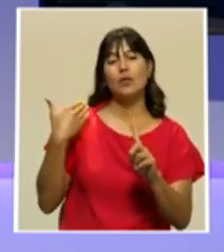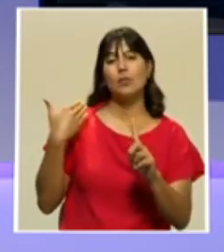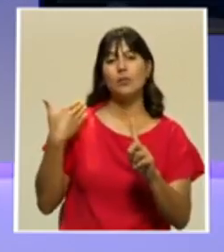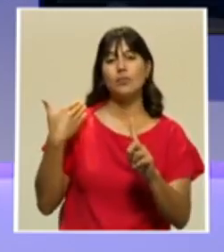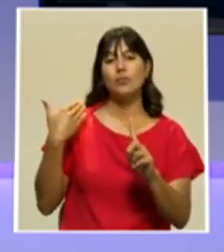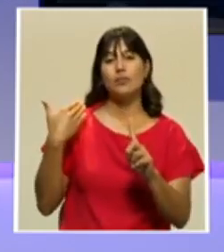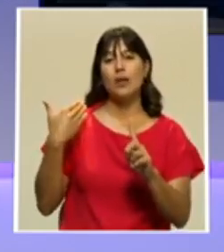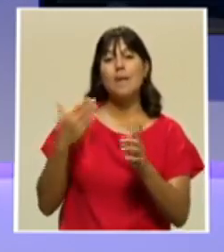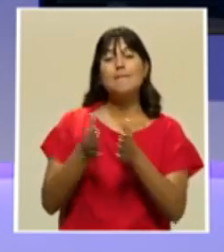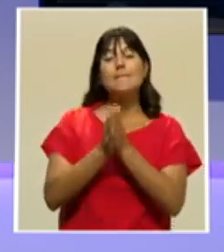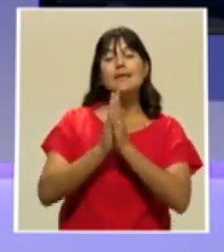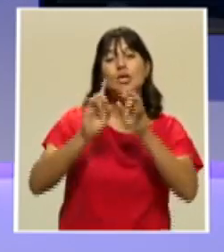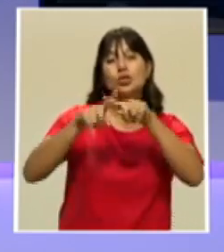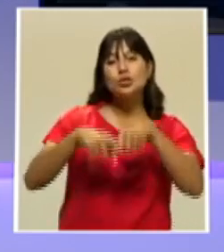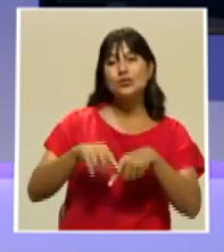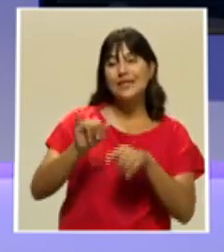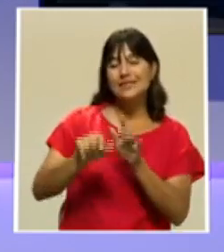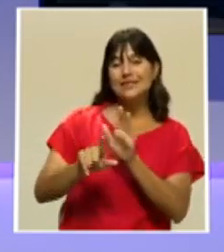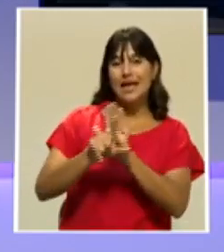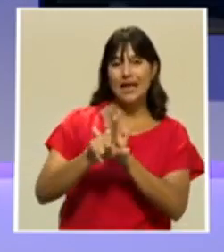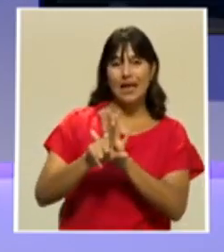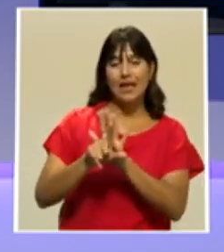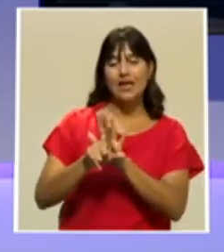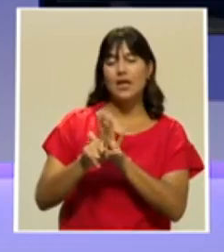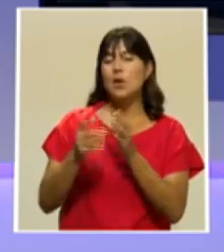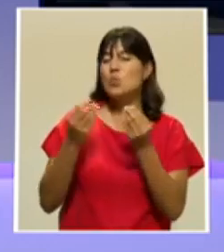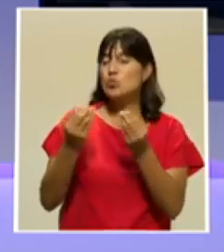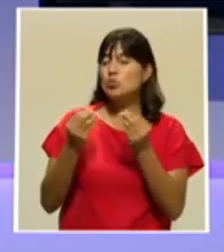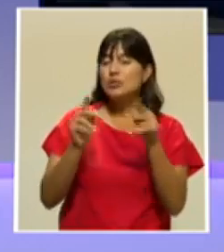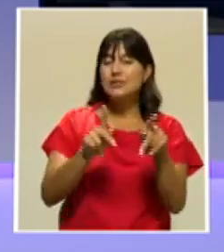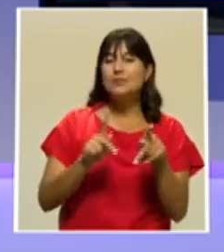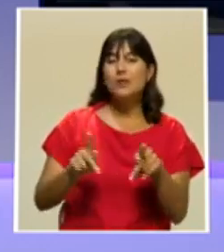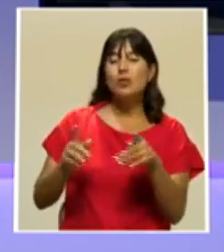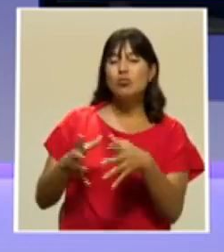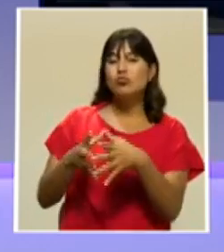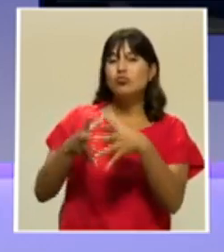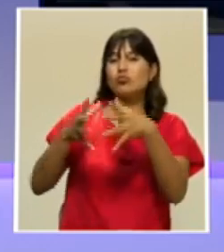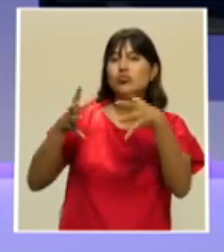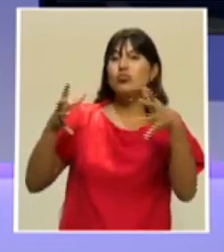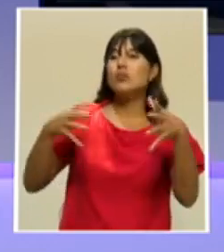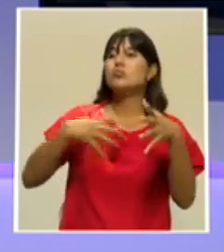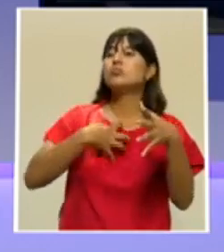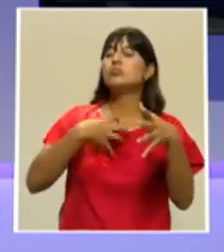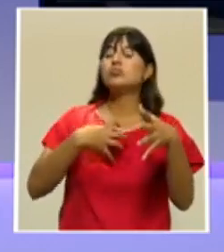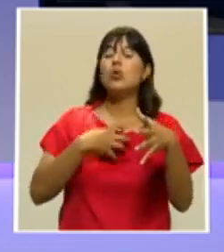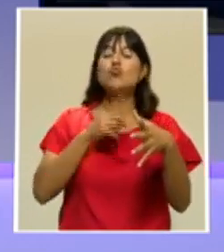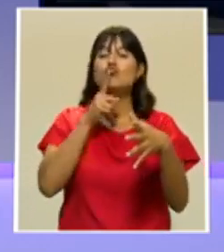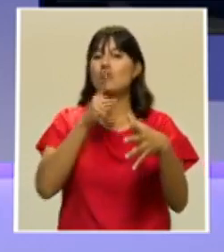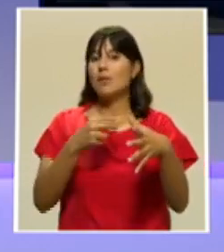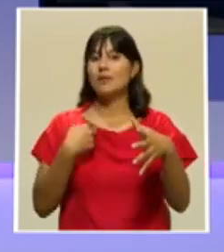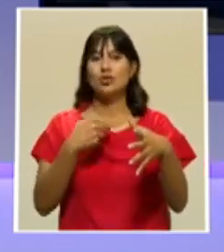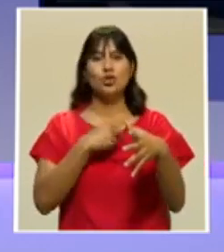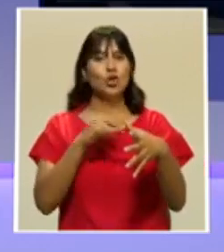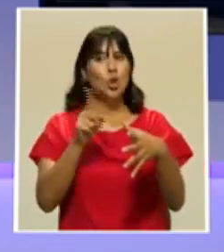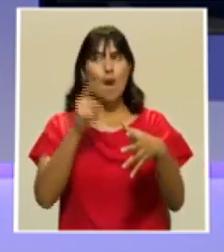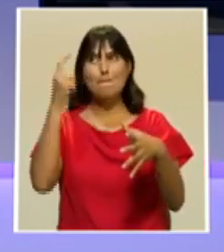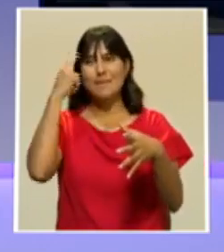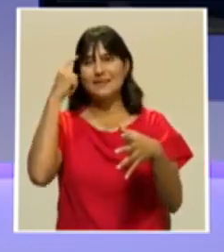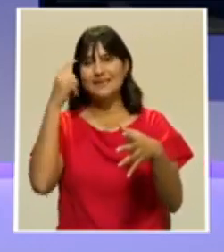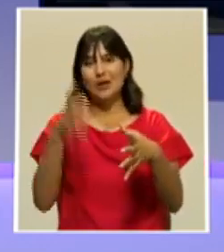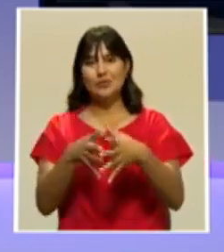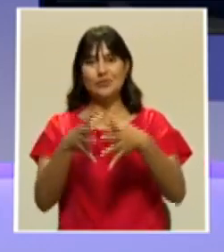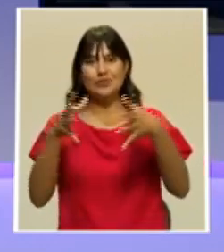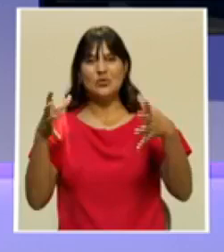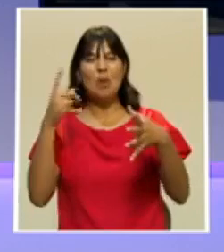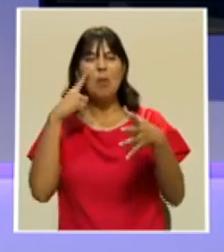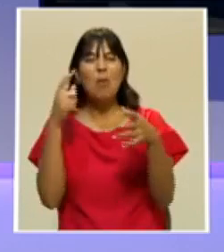el veto de esto en una magnitud y en una diversidad de sectores que realmente nosotros ni nos imaginábamos. Yo creo que